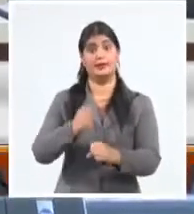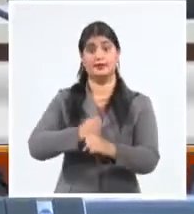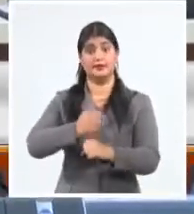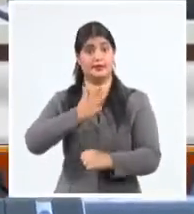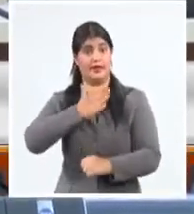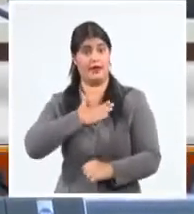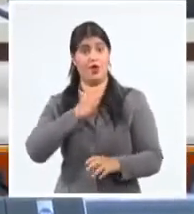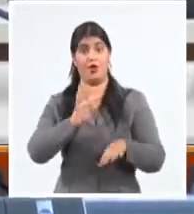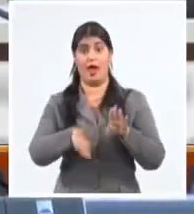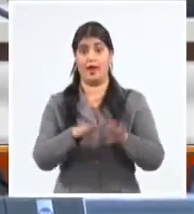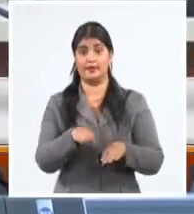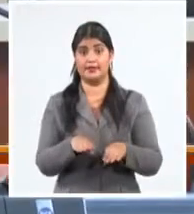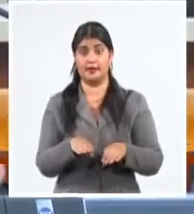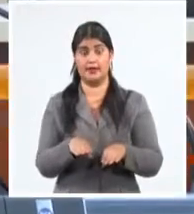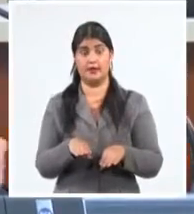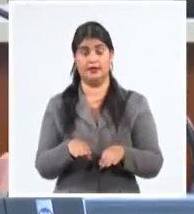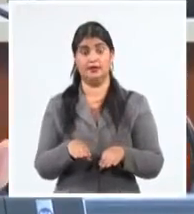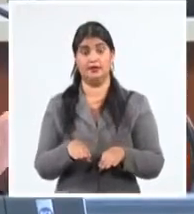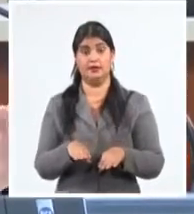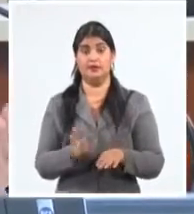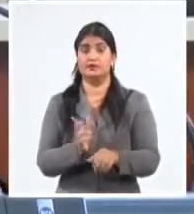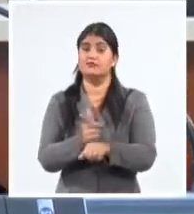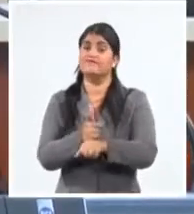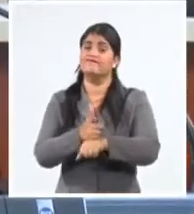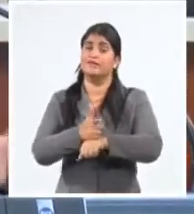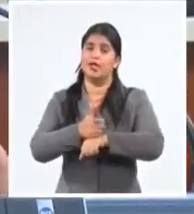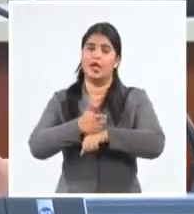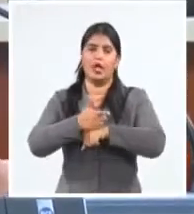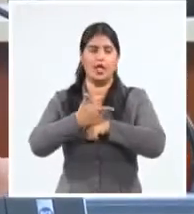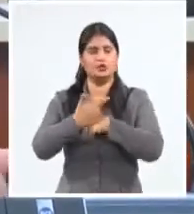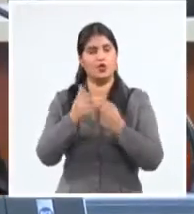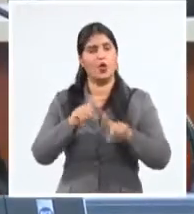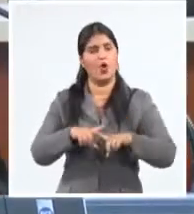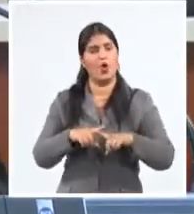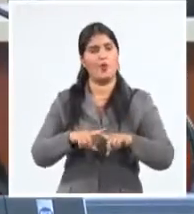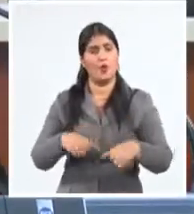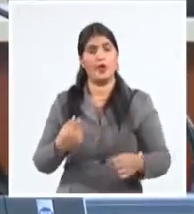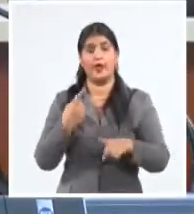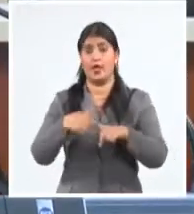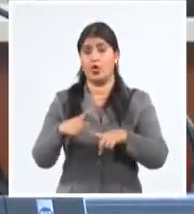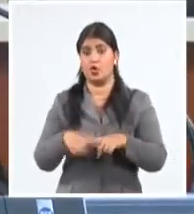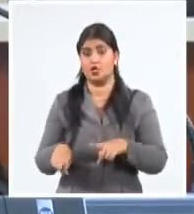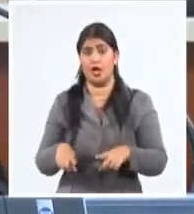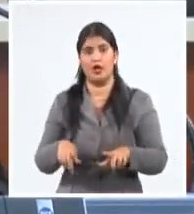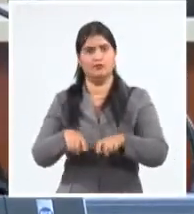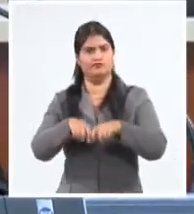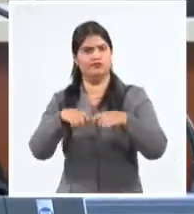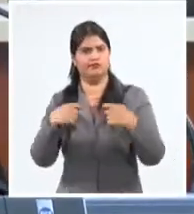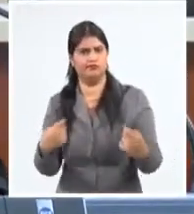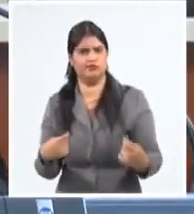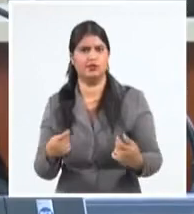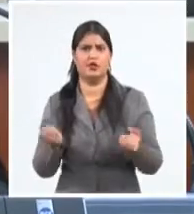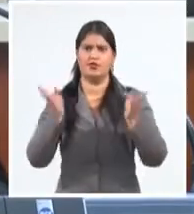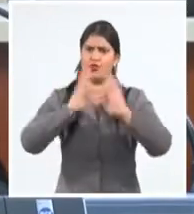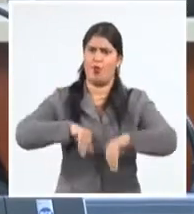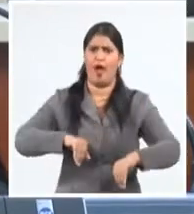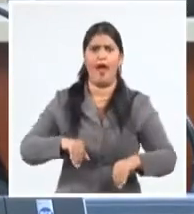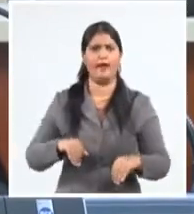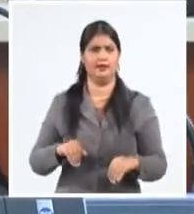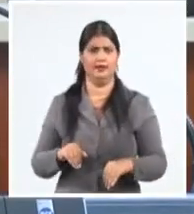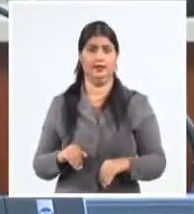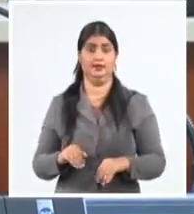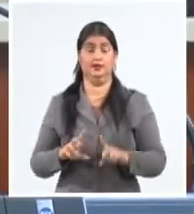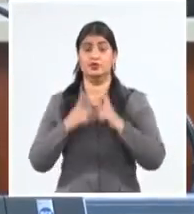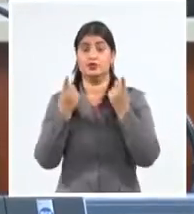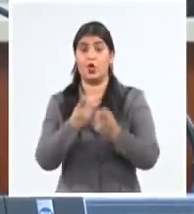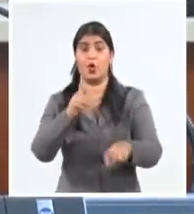los casos, es manual. O es una parte manual y una parte automática. No llega a ser automático todo el tiempo. Entonces quizás es un poco,